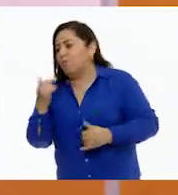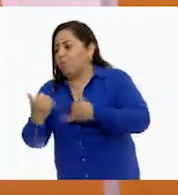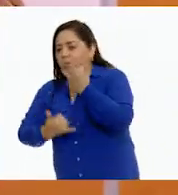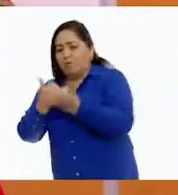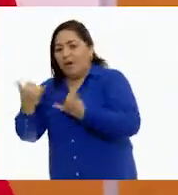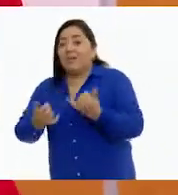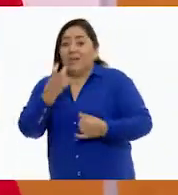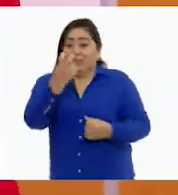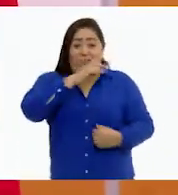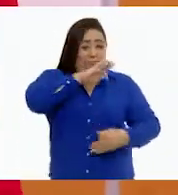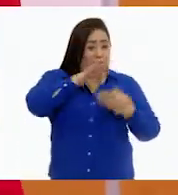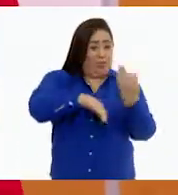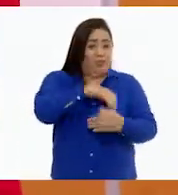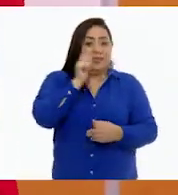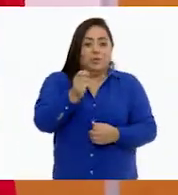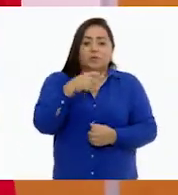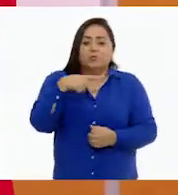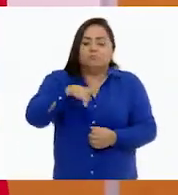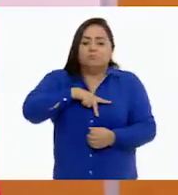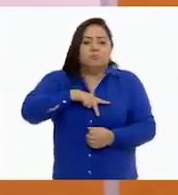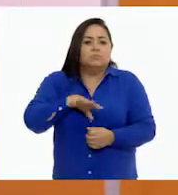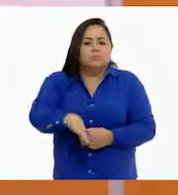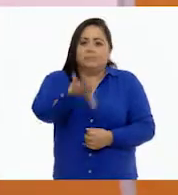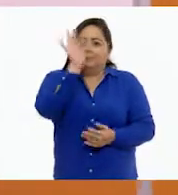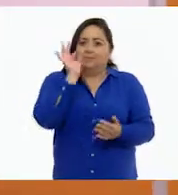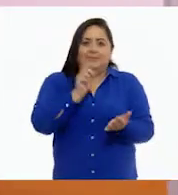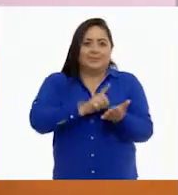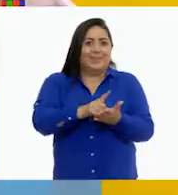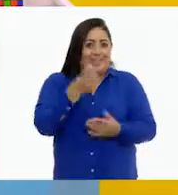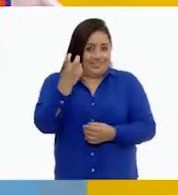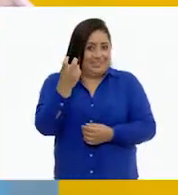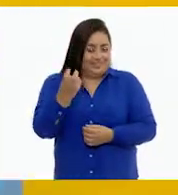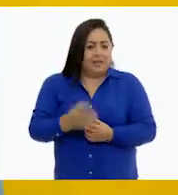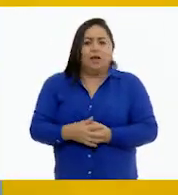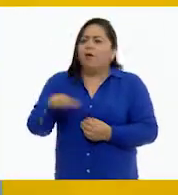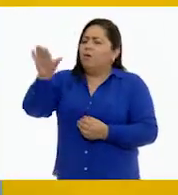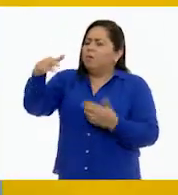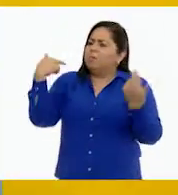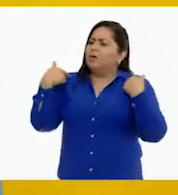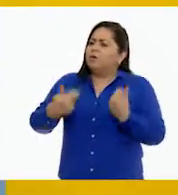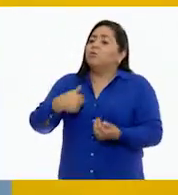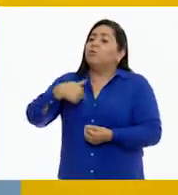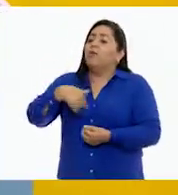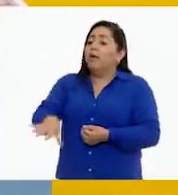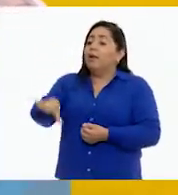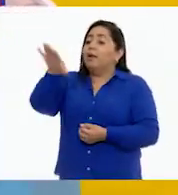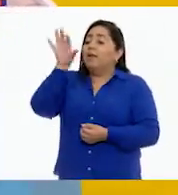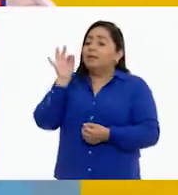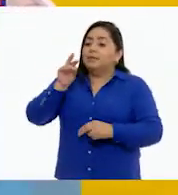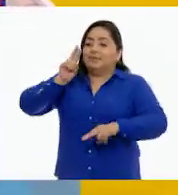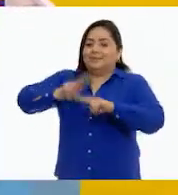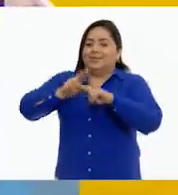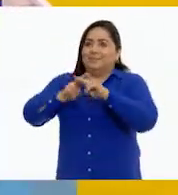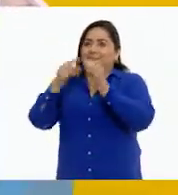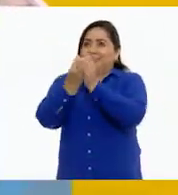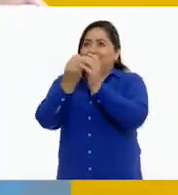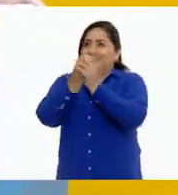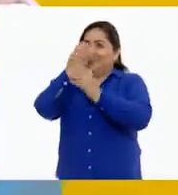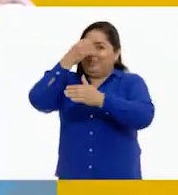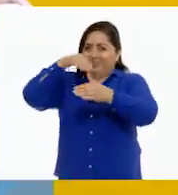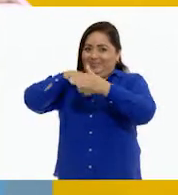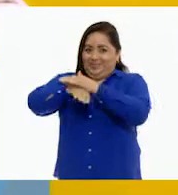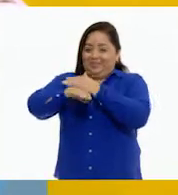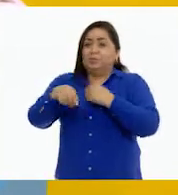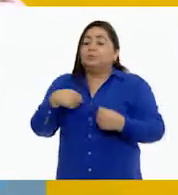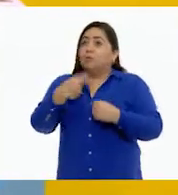Todo esto tiene que ver con elegir. ¿Ves cómo en todo momento estamos eligiendo? Oiga maestra, pues yo elijo sentarme en el salón de clases y